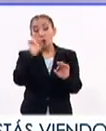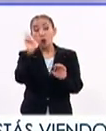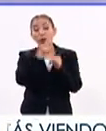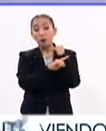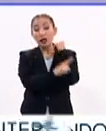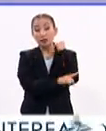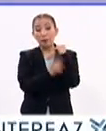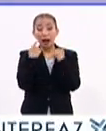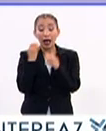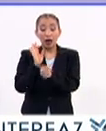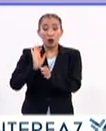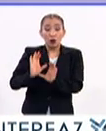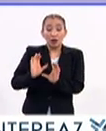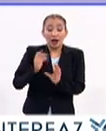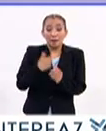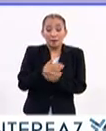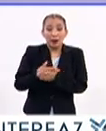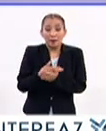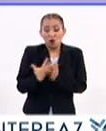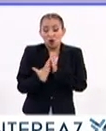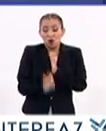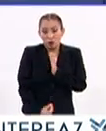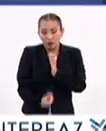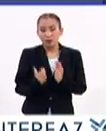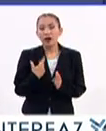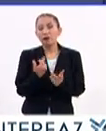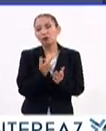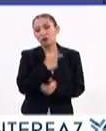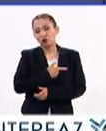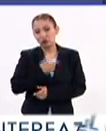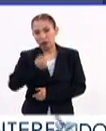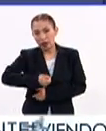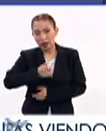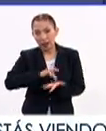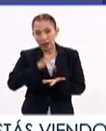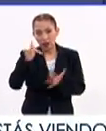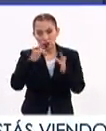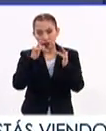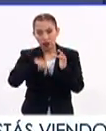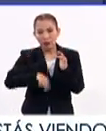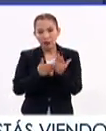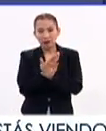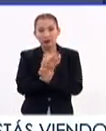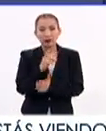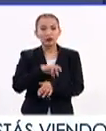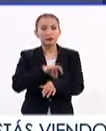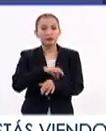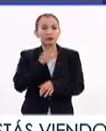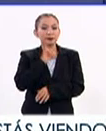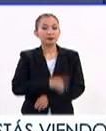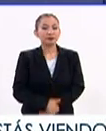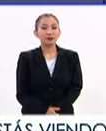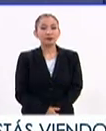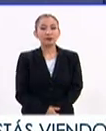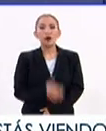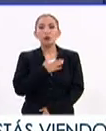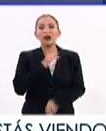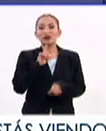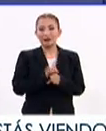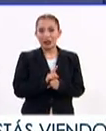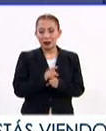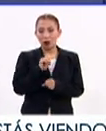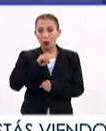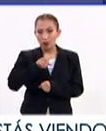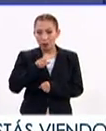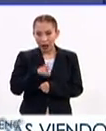embarazo para ayudar a proteger a los bebés del virus. Muy buenos días, es un placer saludarte. Gracias por estar con nosotros esta mañana, doctora. Buenos días,